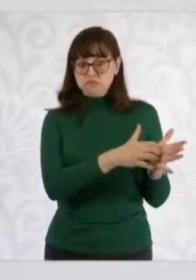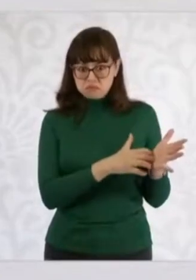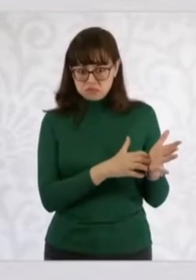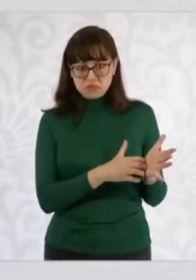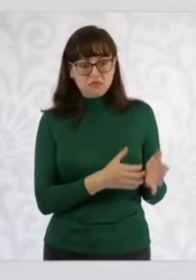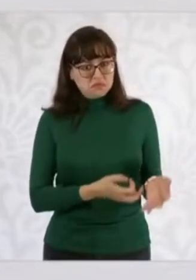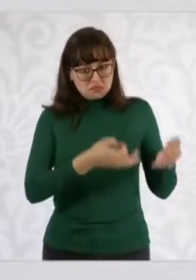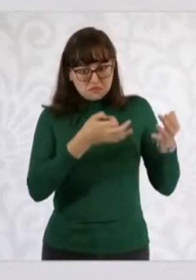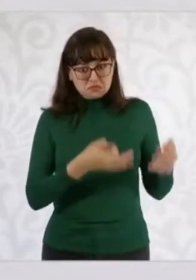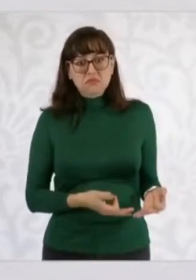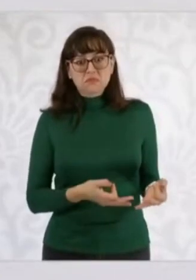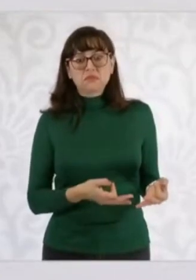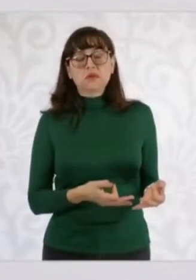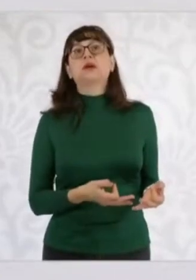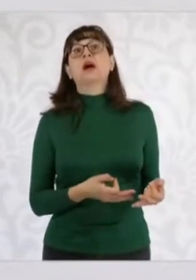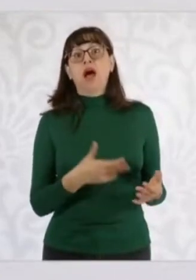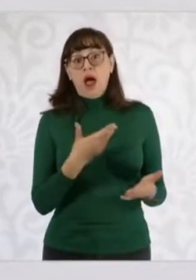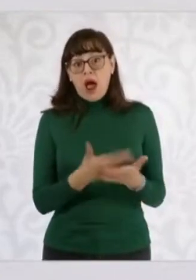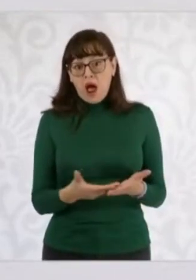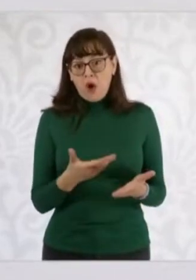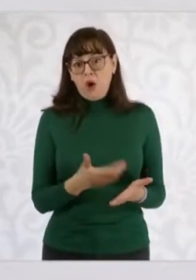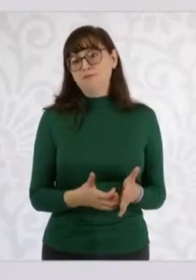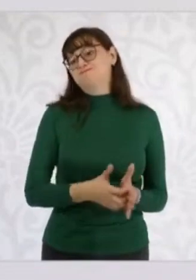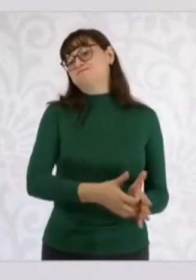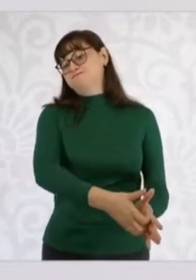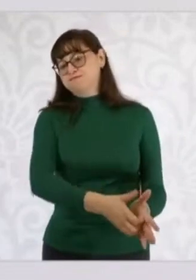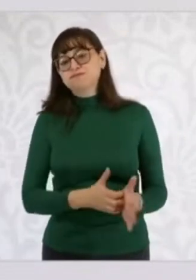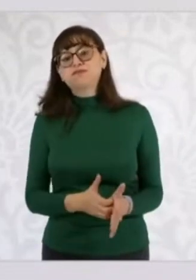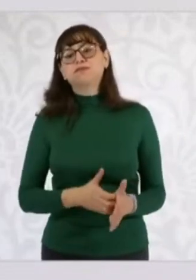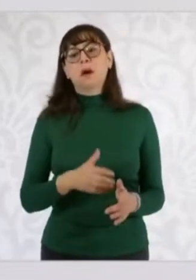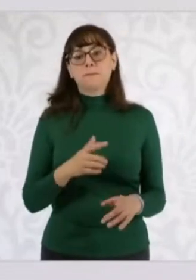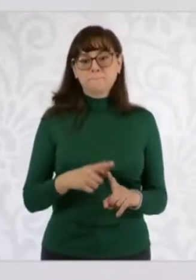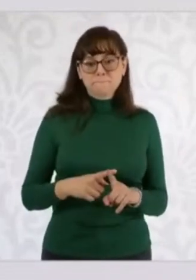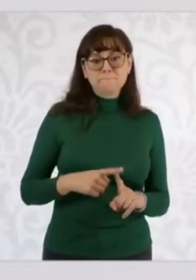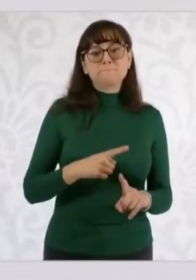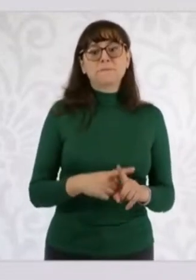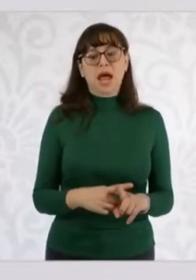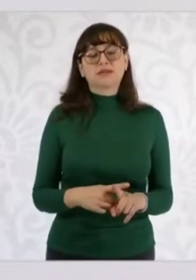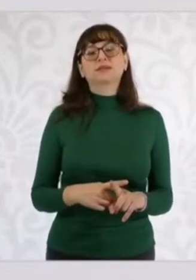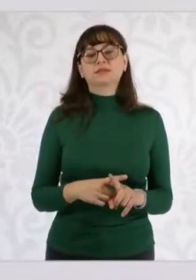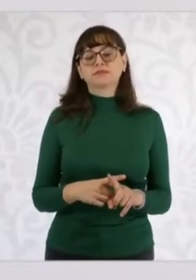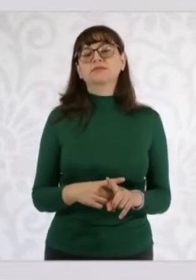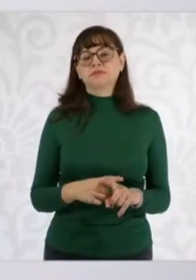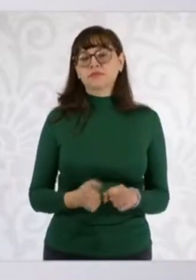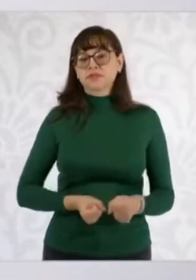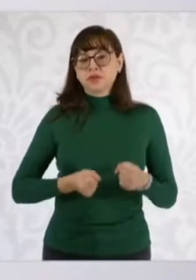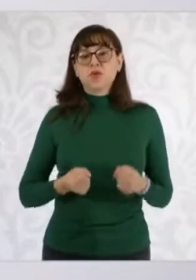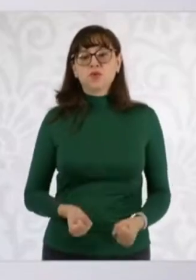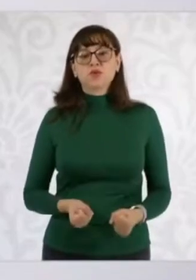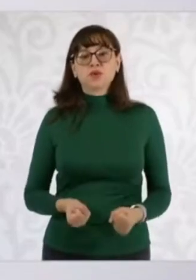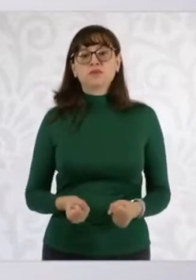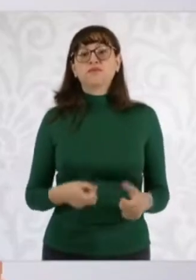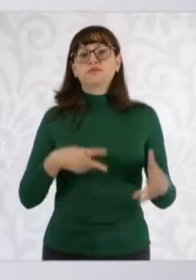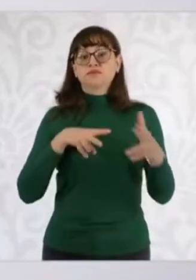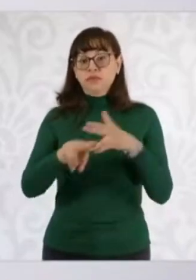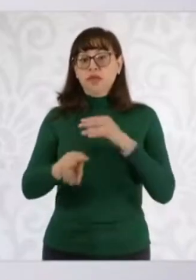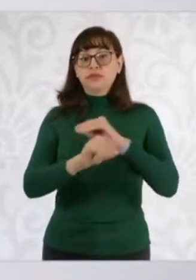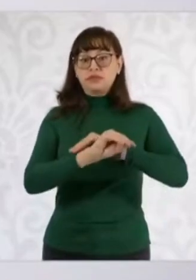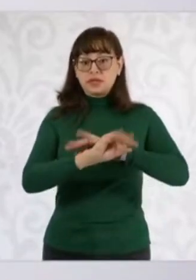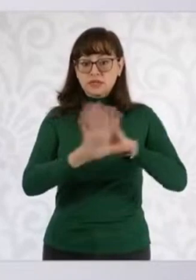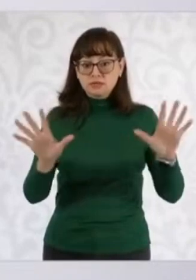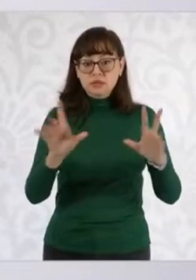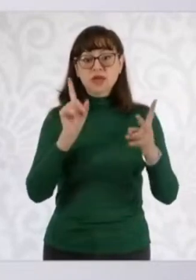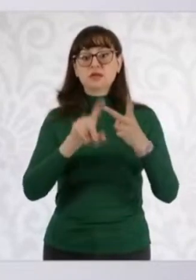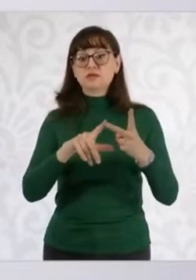disminuido de manera muy importante los precios en la compra de medicamentos. Entonces, transparencia, cero